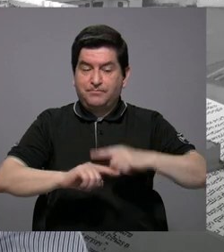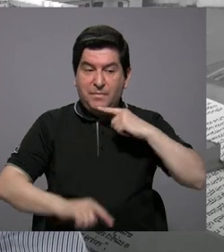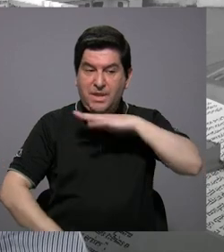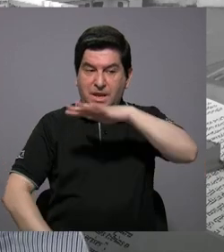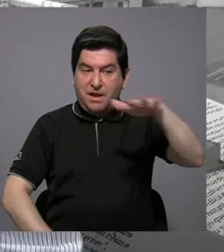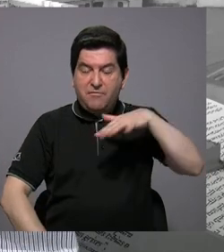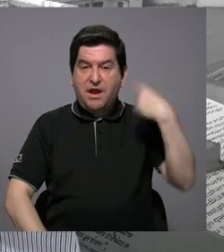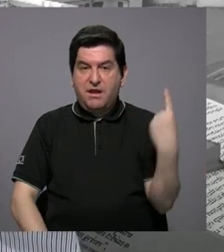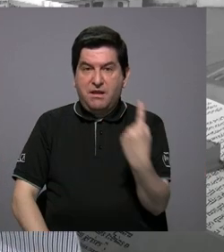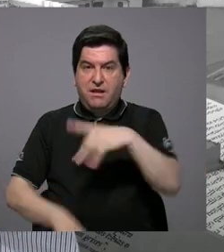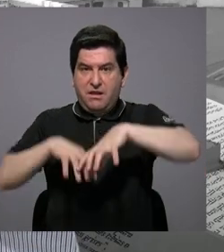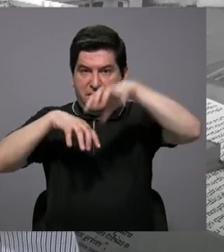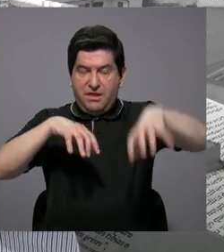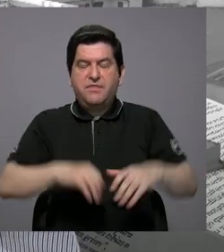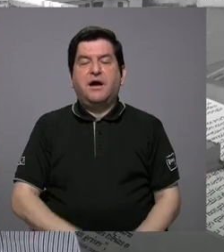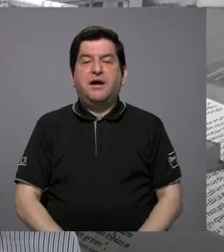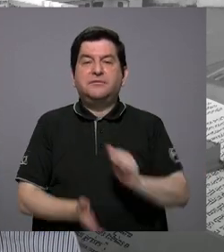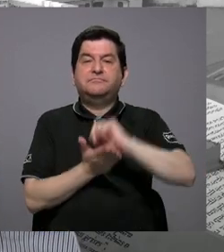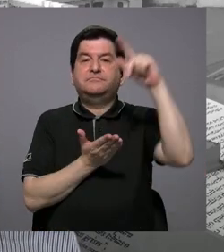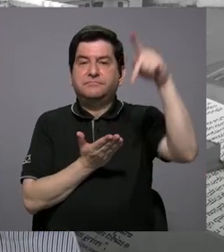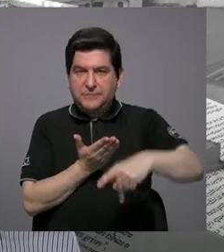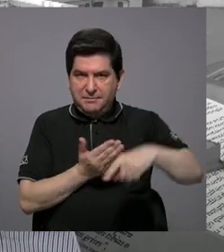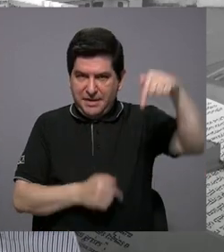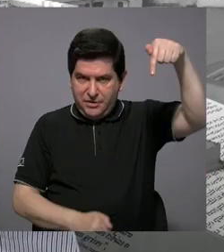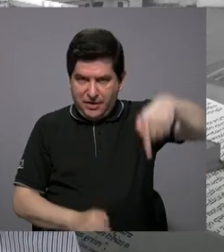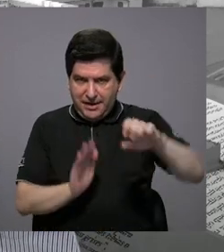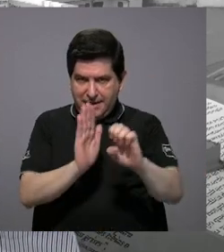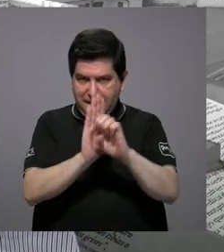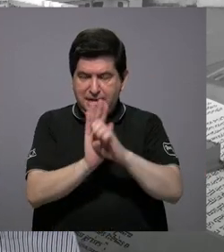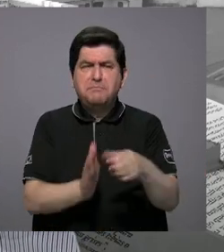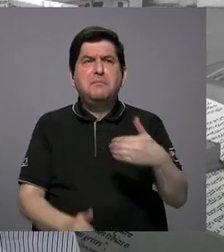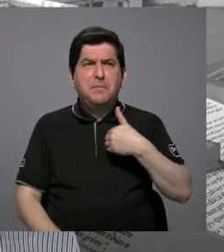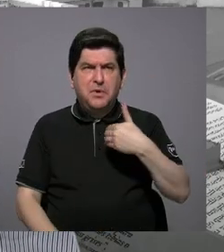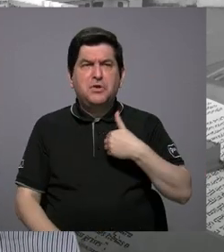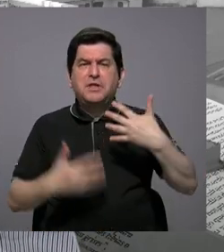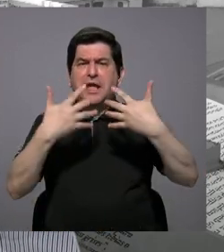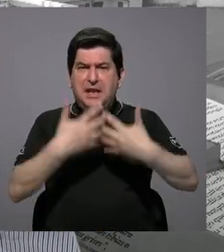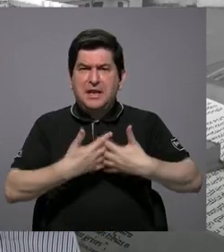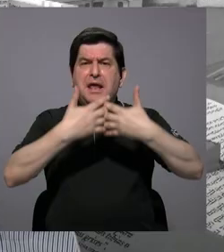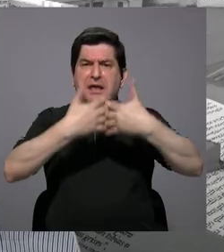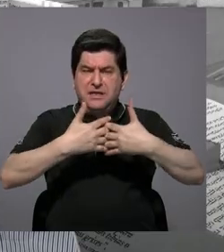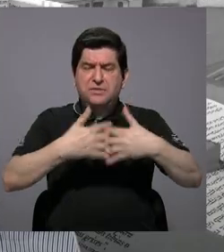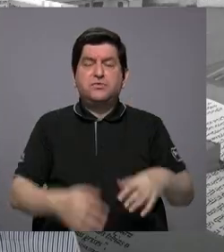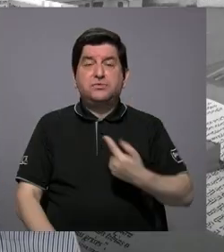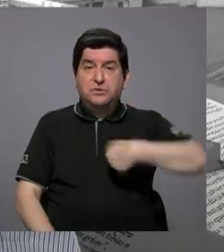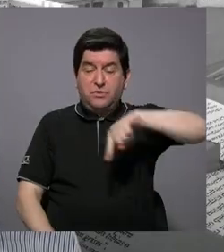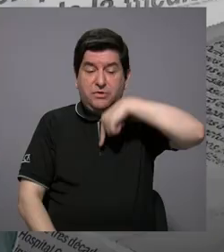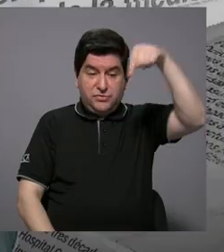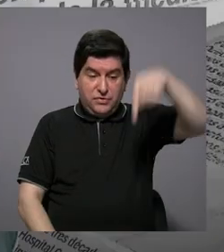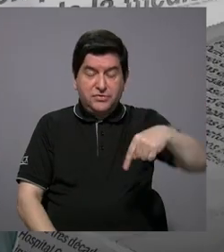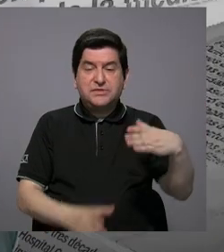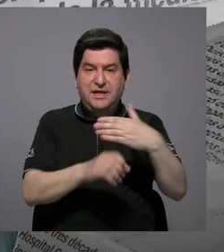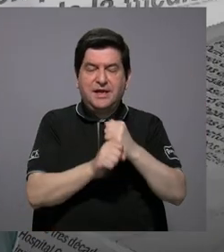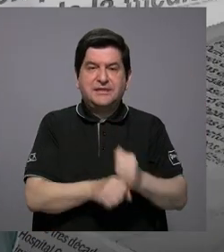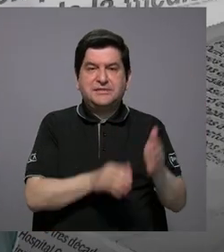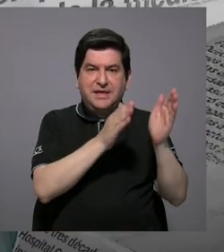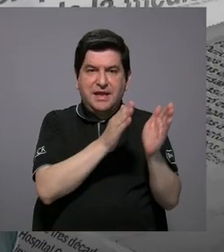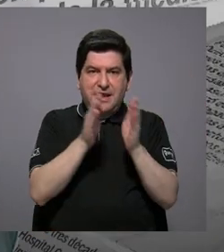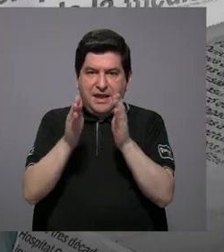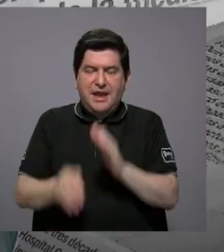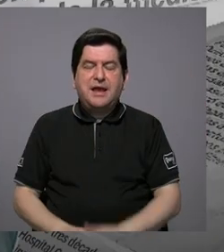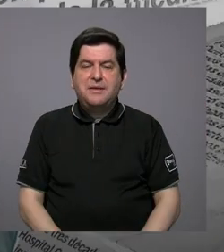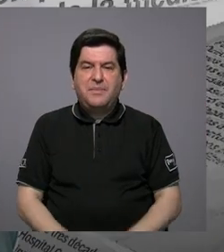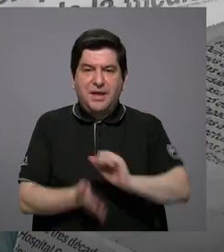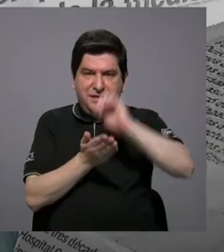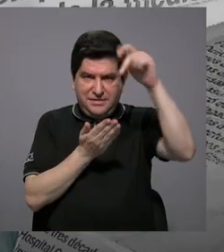realidad de cada cantón. Por ejemplo, Montes de Oca tenía algunas industrias cuando hicimos el plan regulador de Montes de Oca hace más de dos